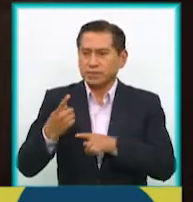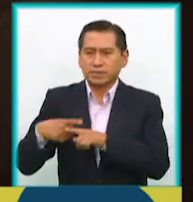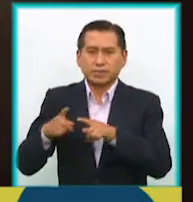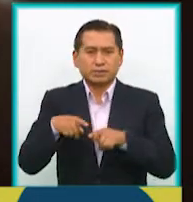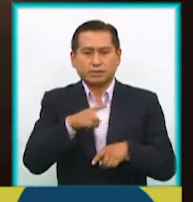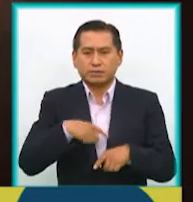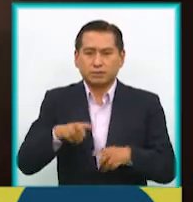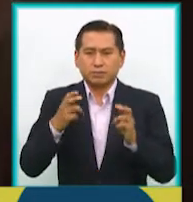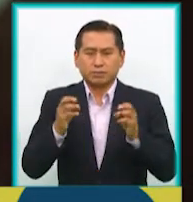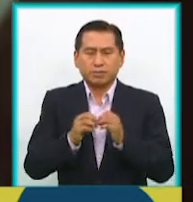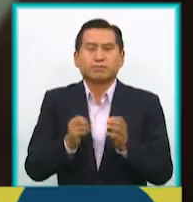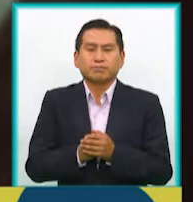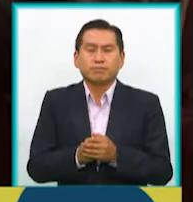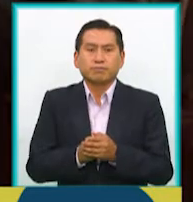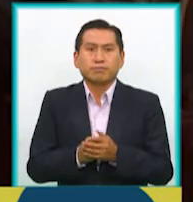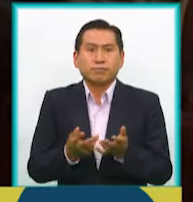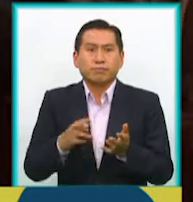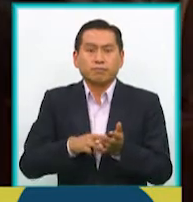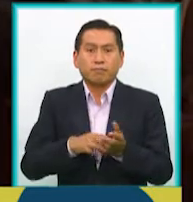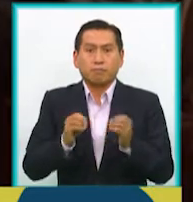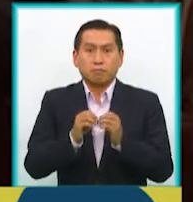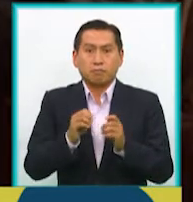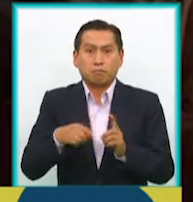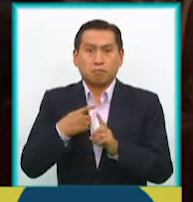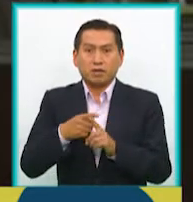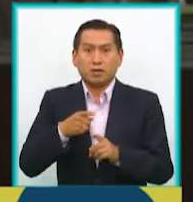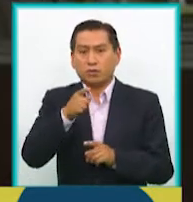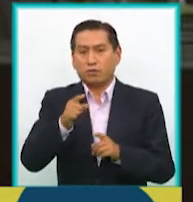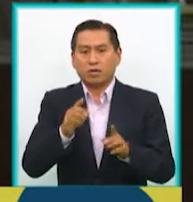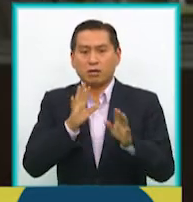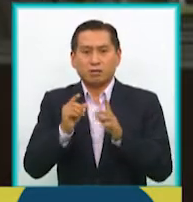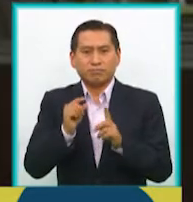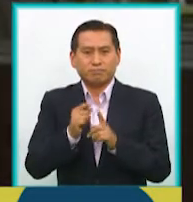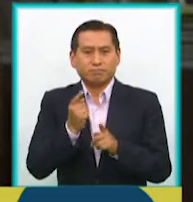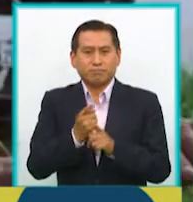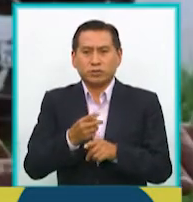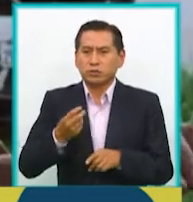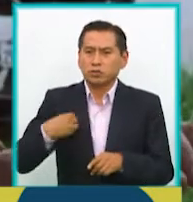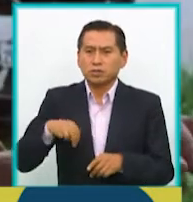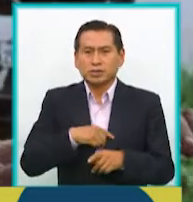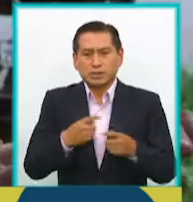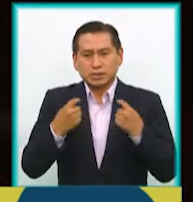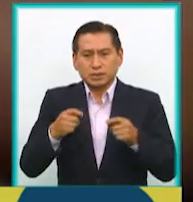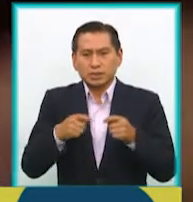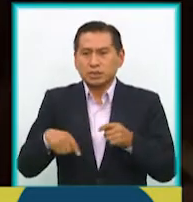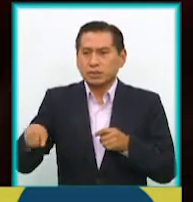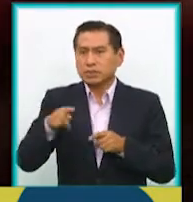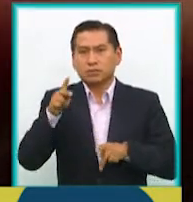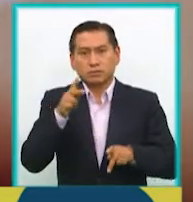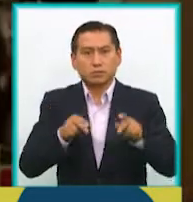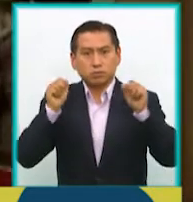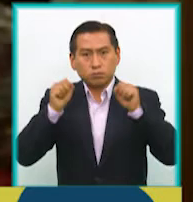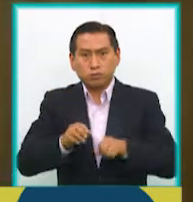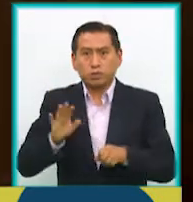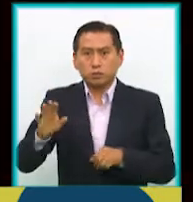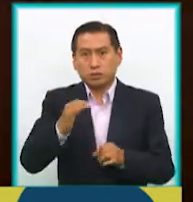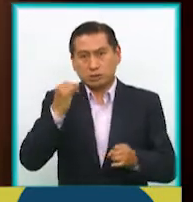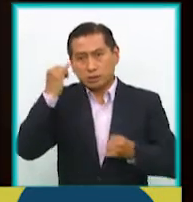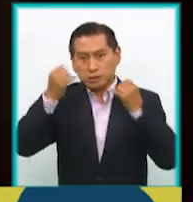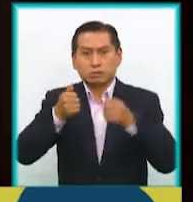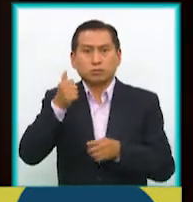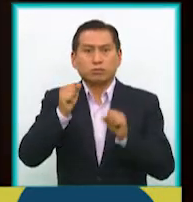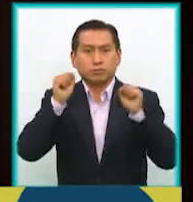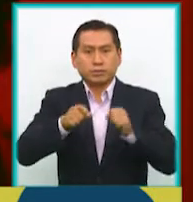temáticas, por supuesto, pero así como tú lo mencionas, tratando de que el espectador pueda sacar sus propias